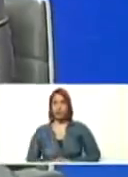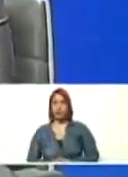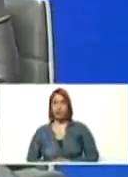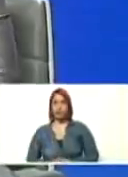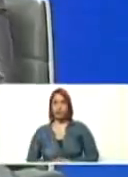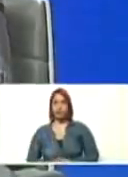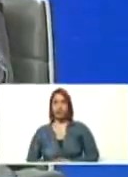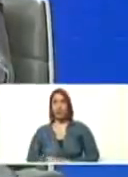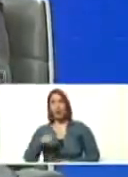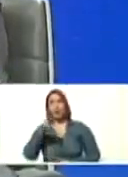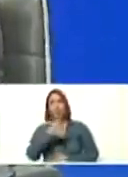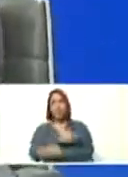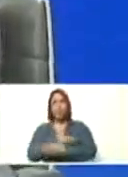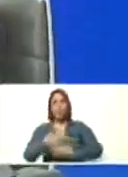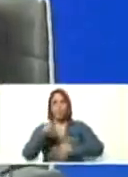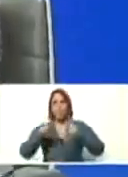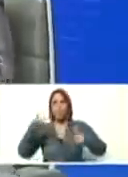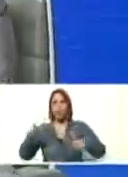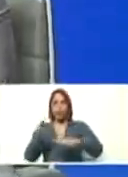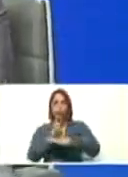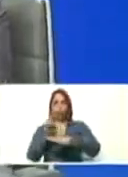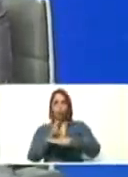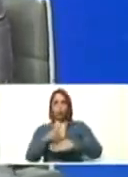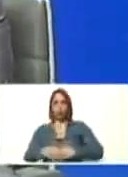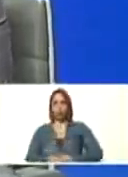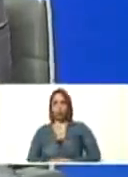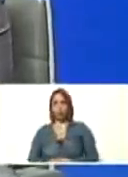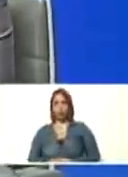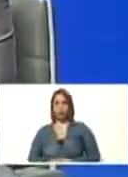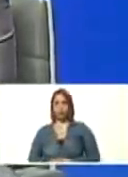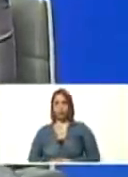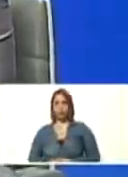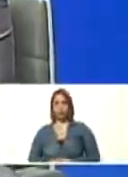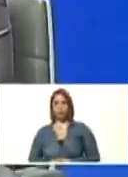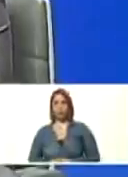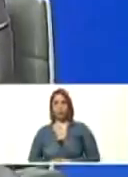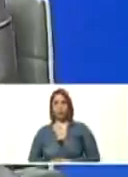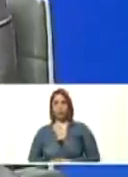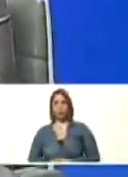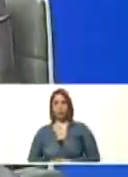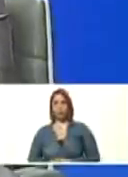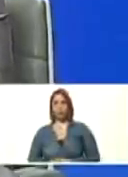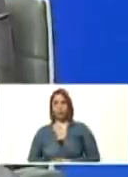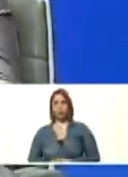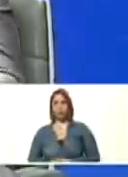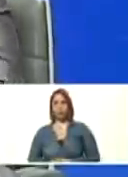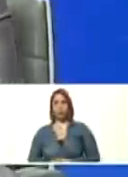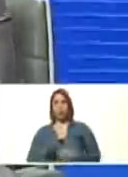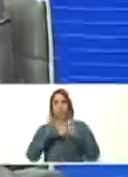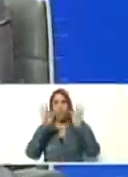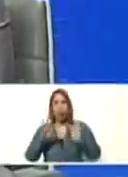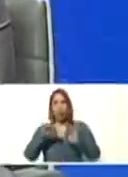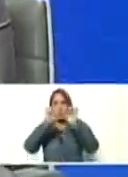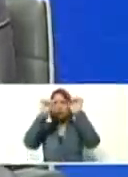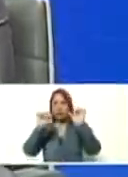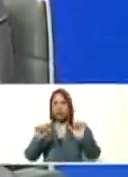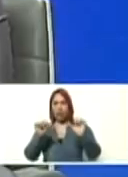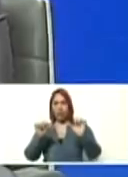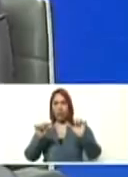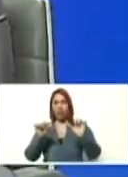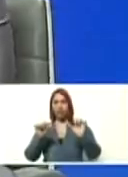dos millones de personas que utilizan esta alternativa o este sistema de transporte